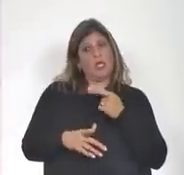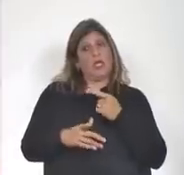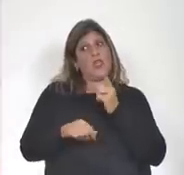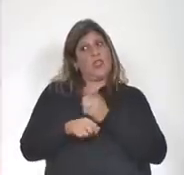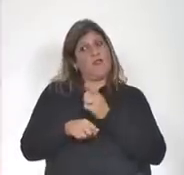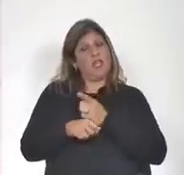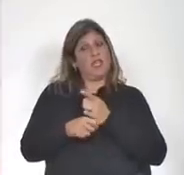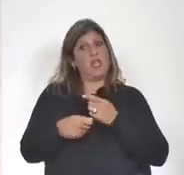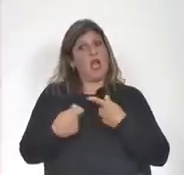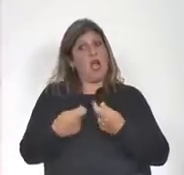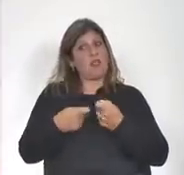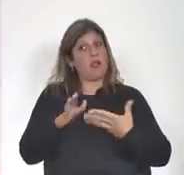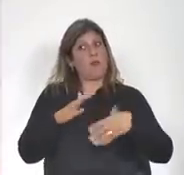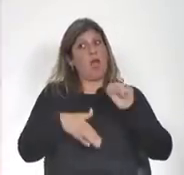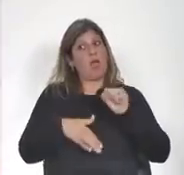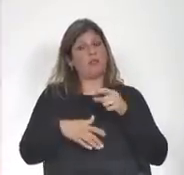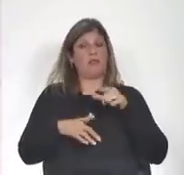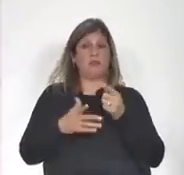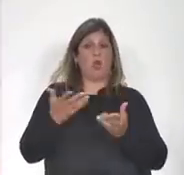países del mundo frente